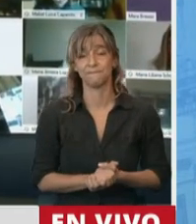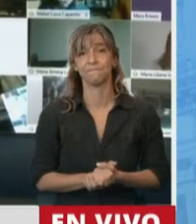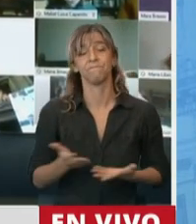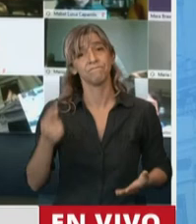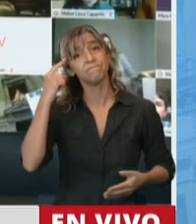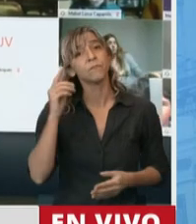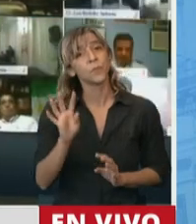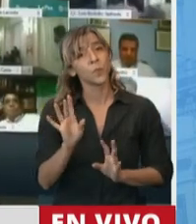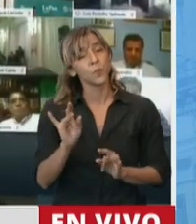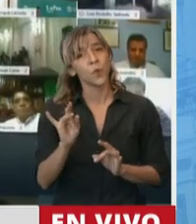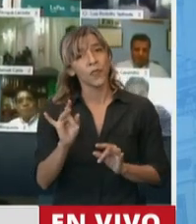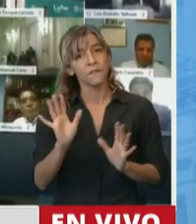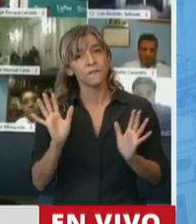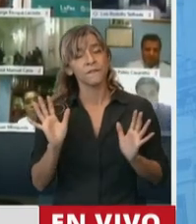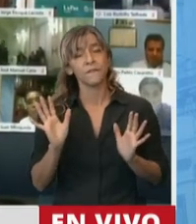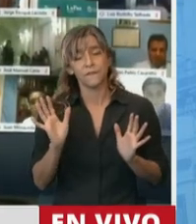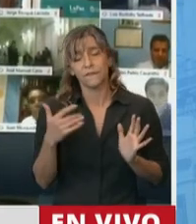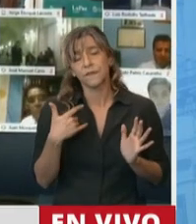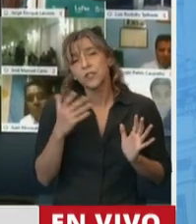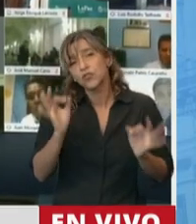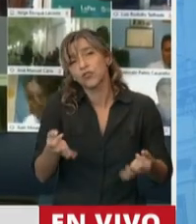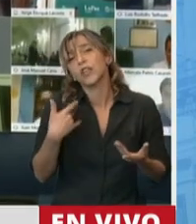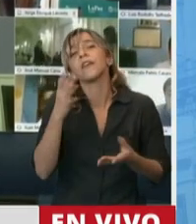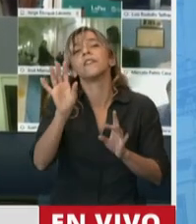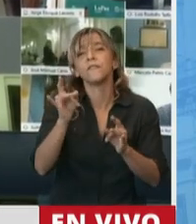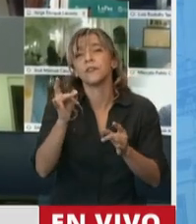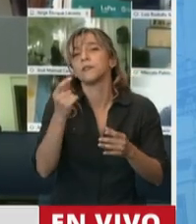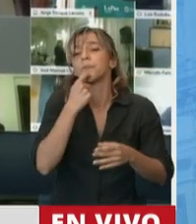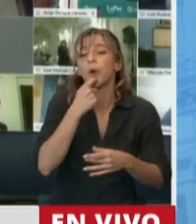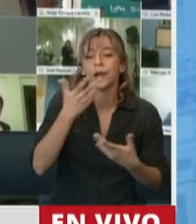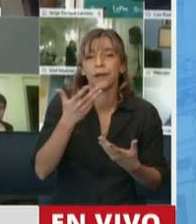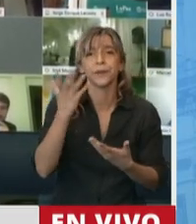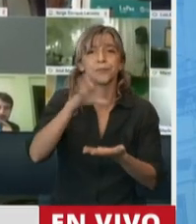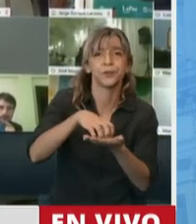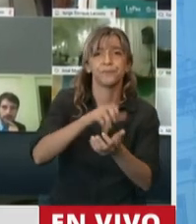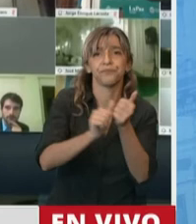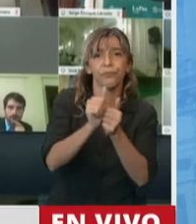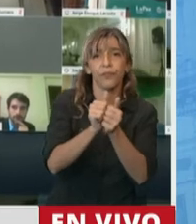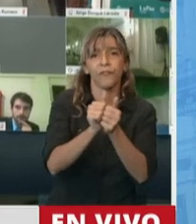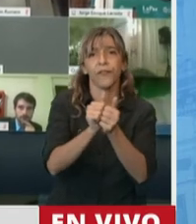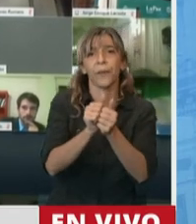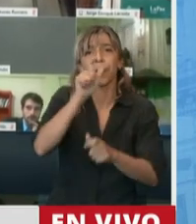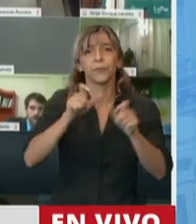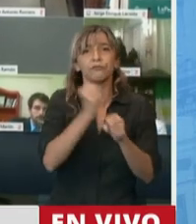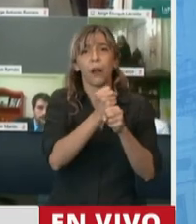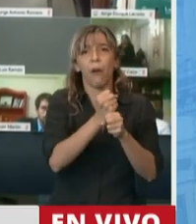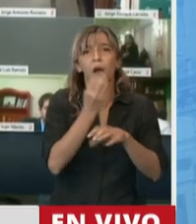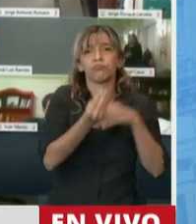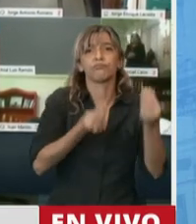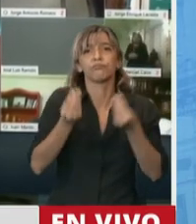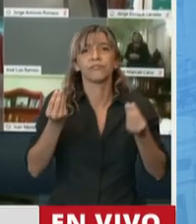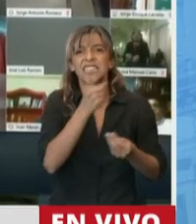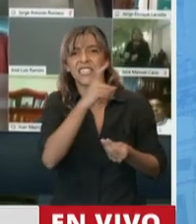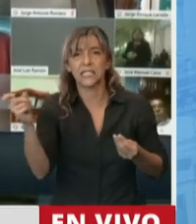una fábrica donde, por ejemplo, trabajen 100 trabajadores o trabajadoras, imaginemos lo que es